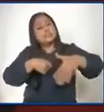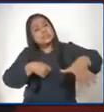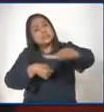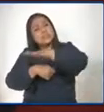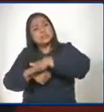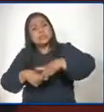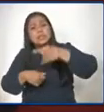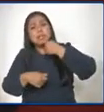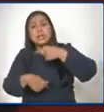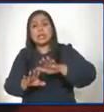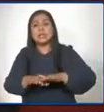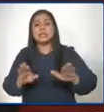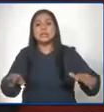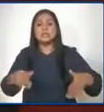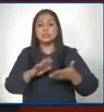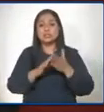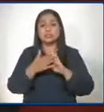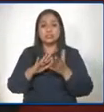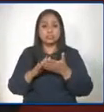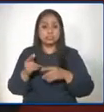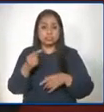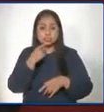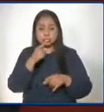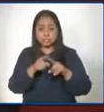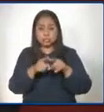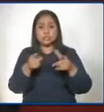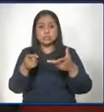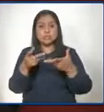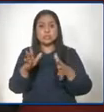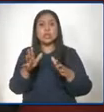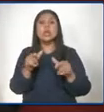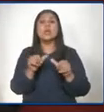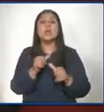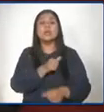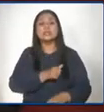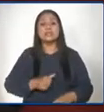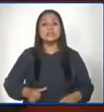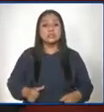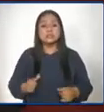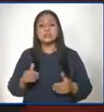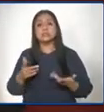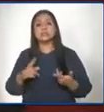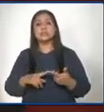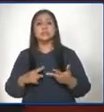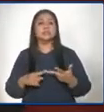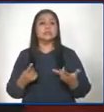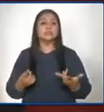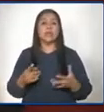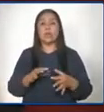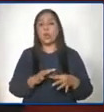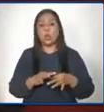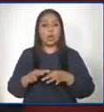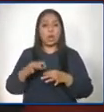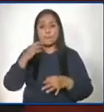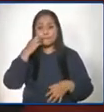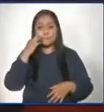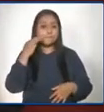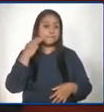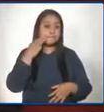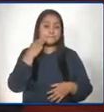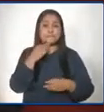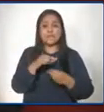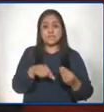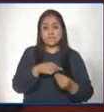hacen en las comunidades, a través de las alcaldías, a través de las organizaciones de padres de familia.